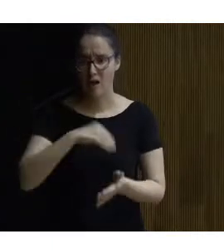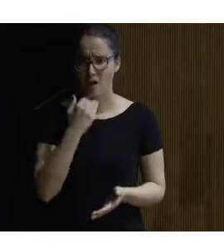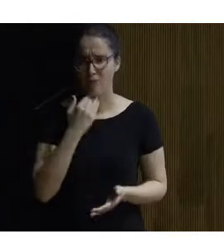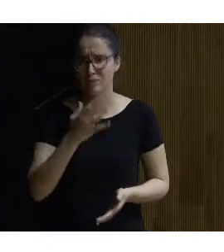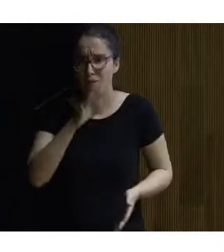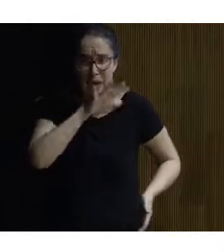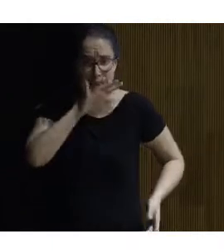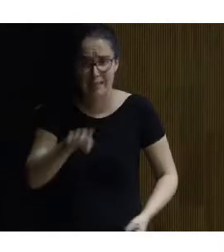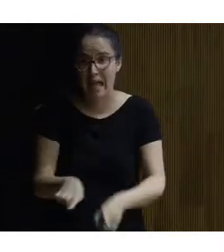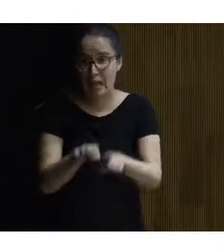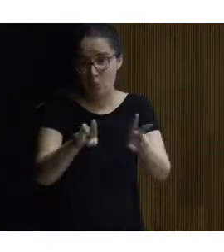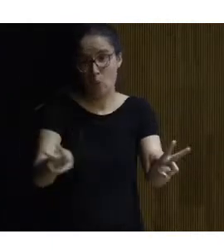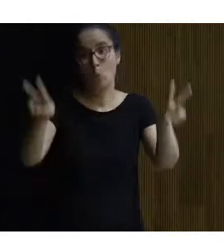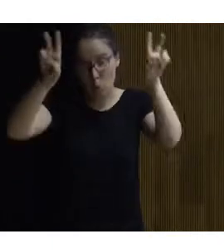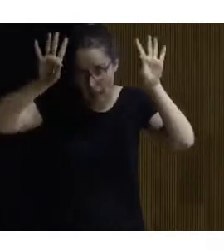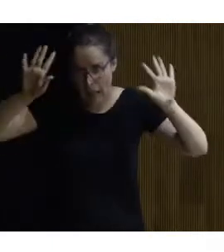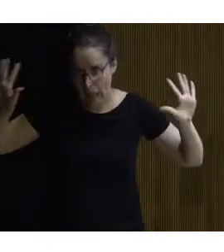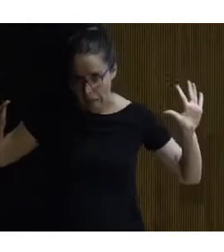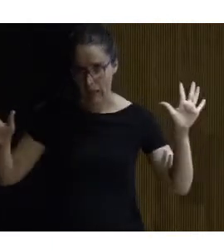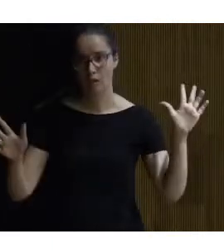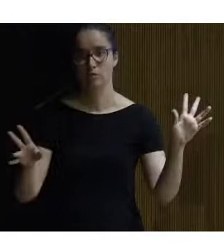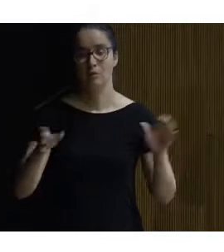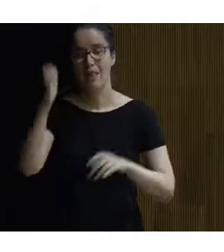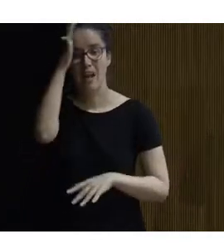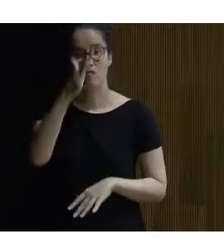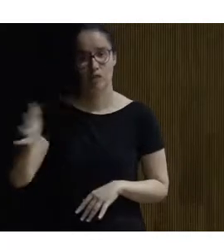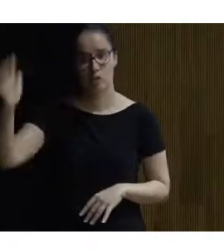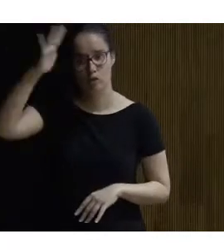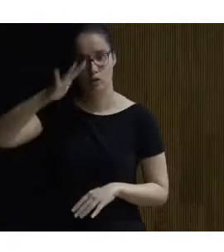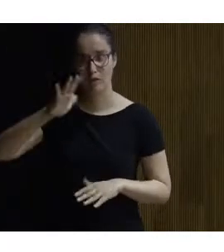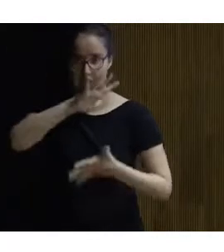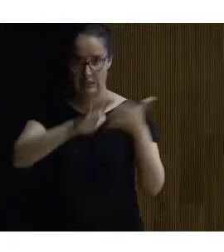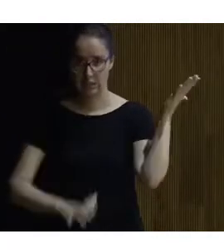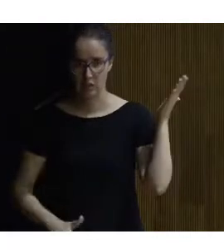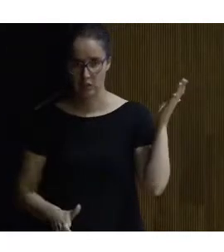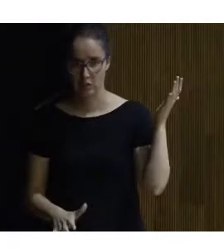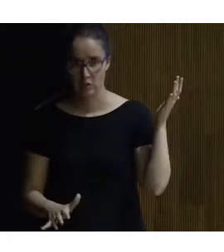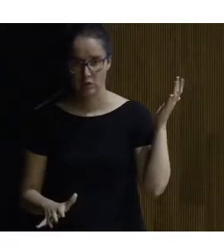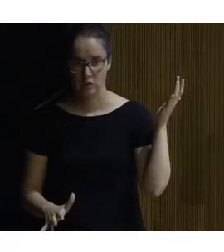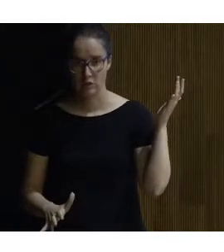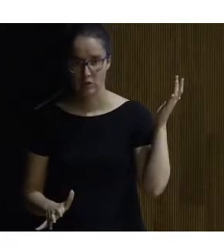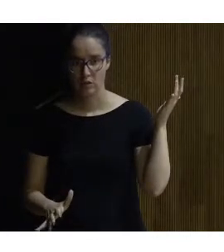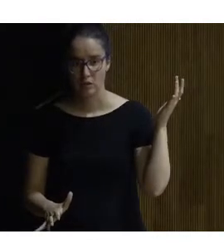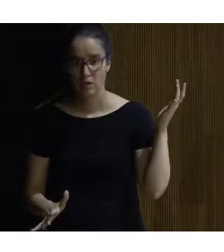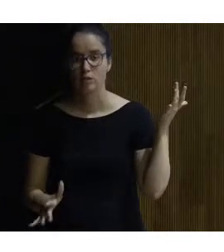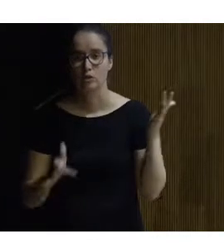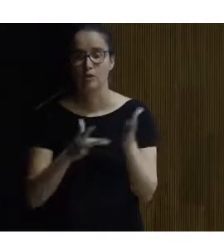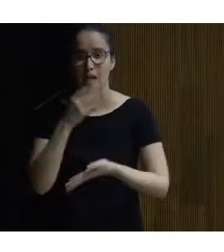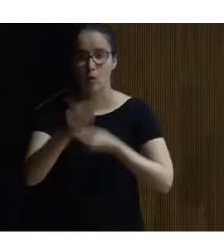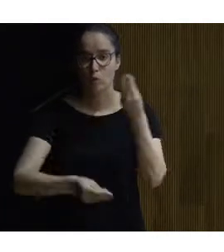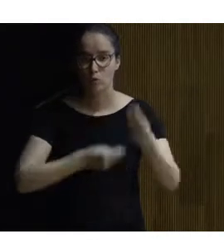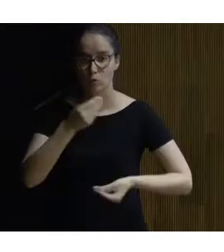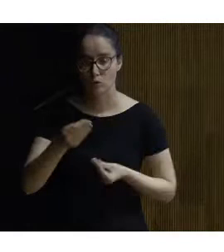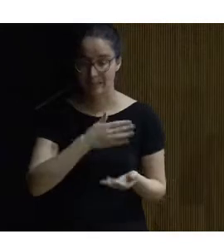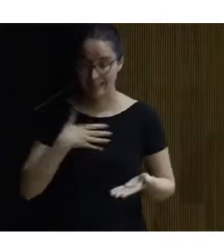una anécdota entre comillas de cara a lo que es la filosofía del texto evidentemente habrá usos que se